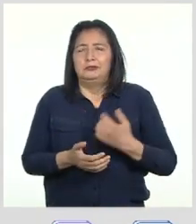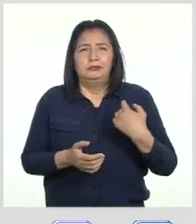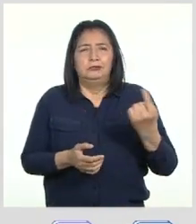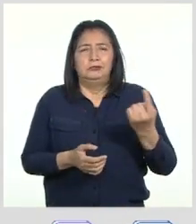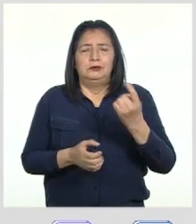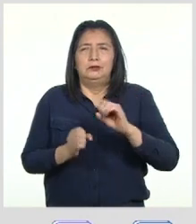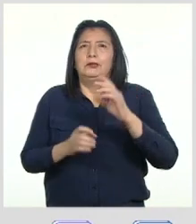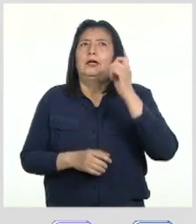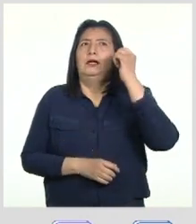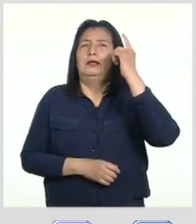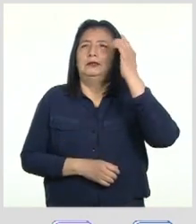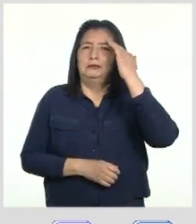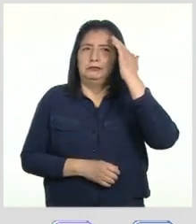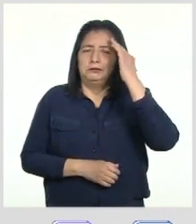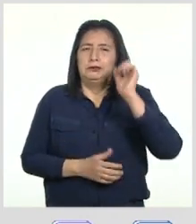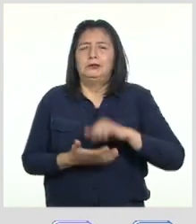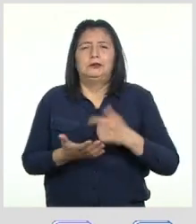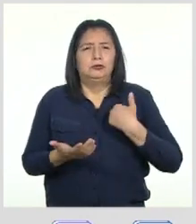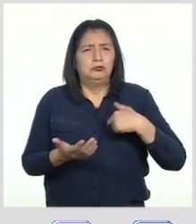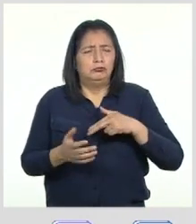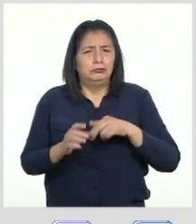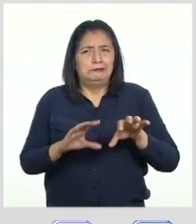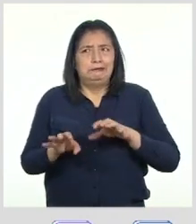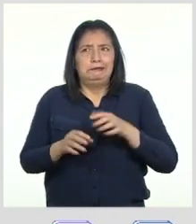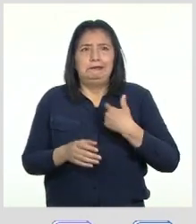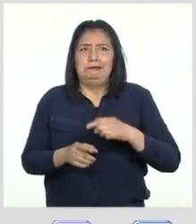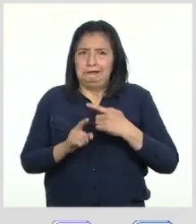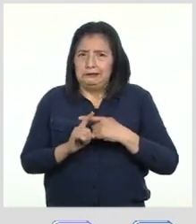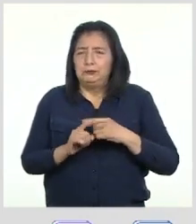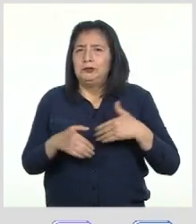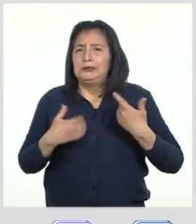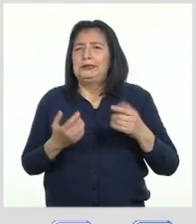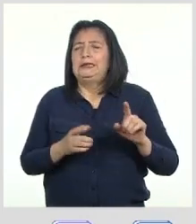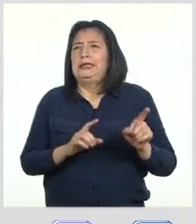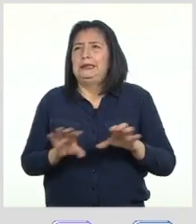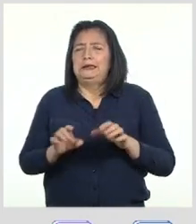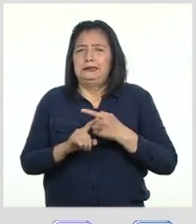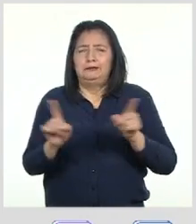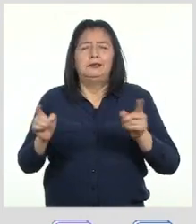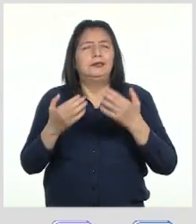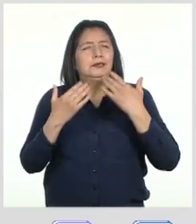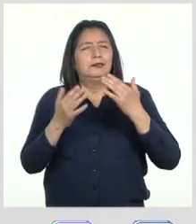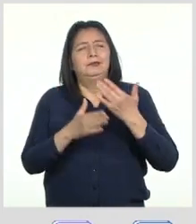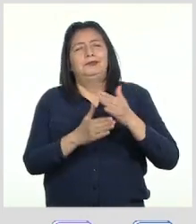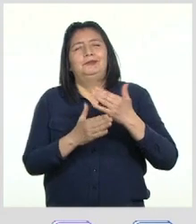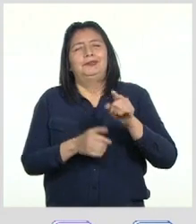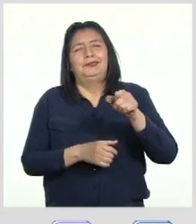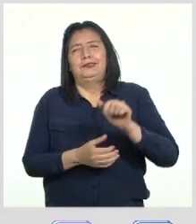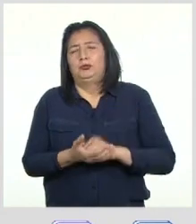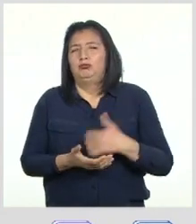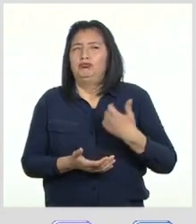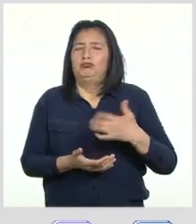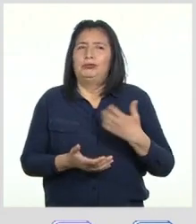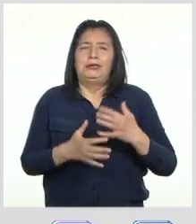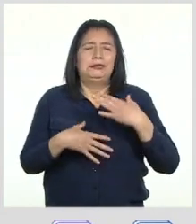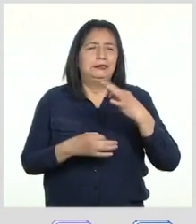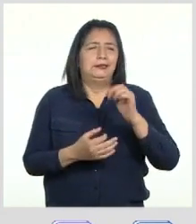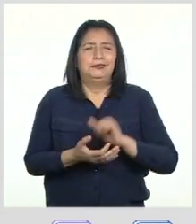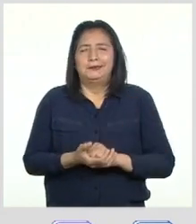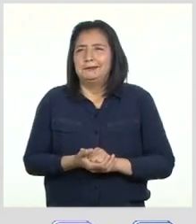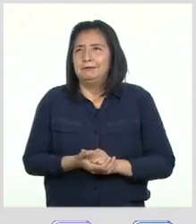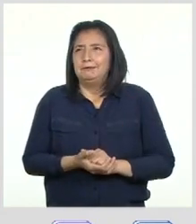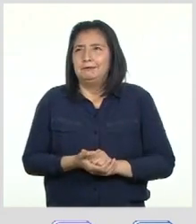somos más conscientes de que nuestras acciones Pueden marcar la diferencia Gracias por compartir con nosotros una actividad tan interesante